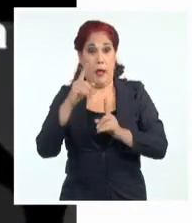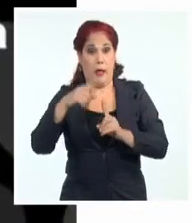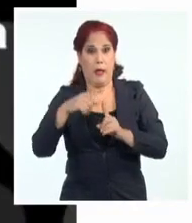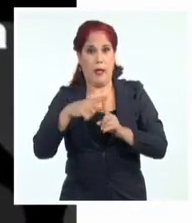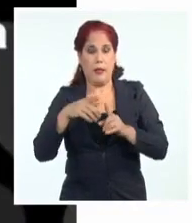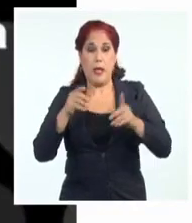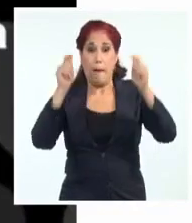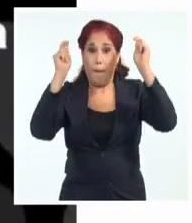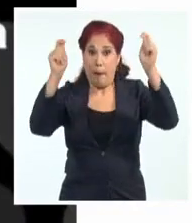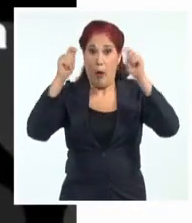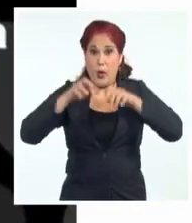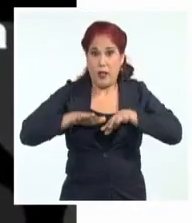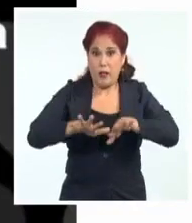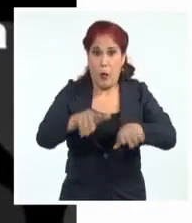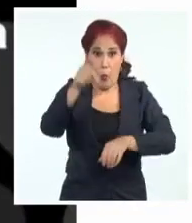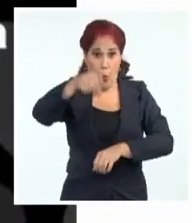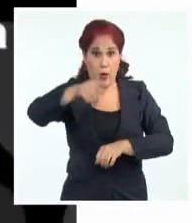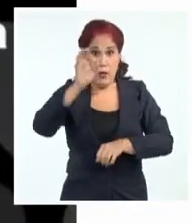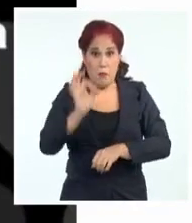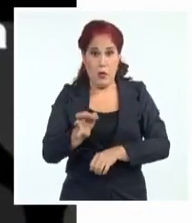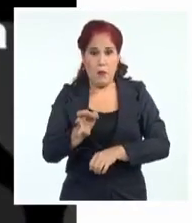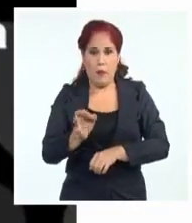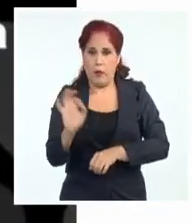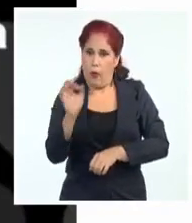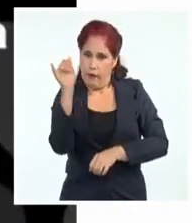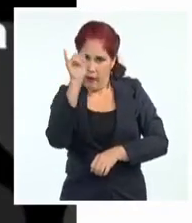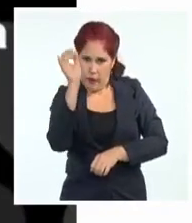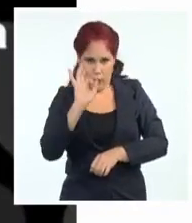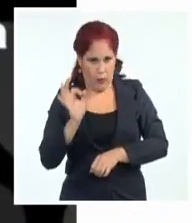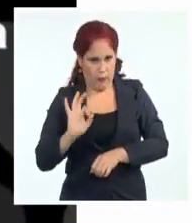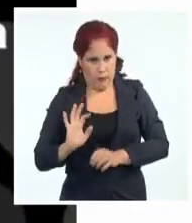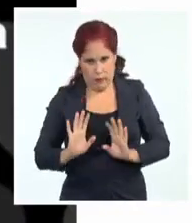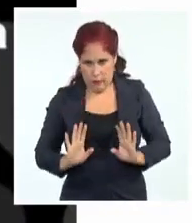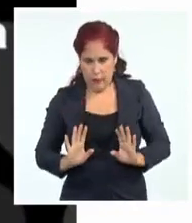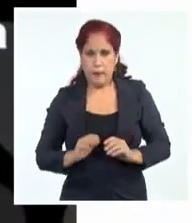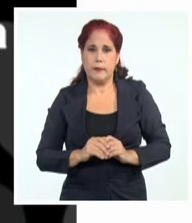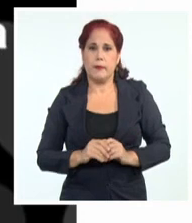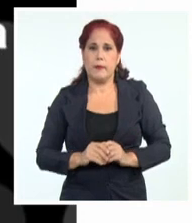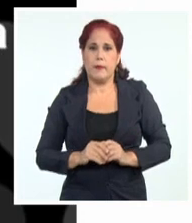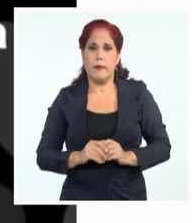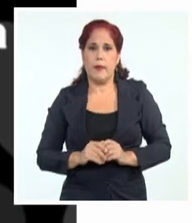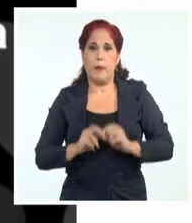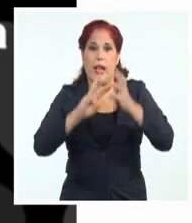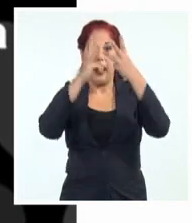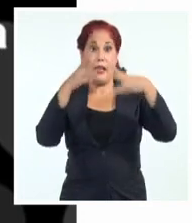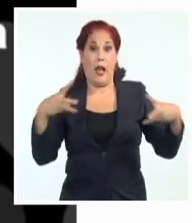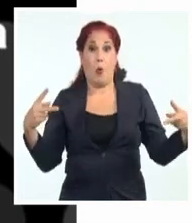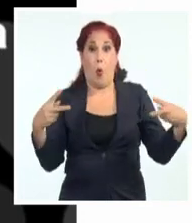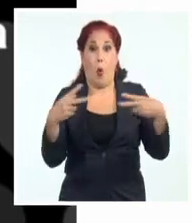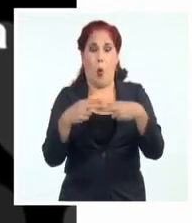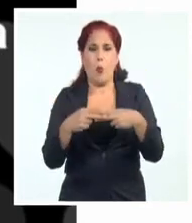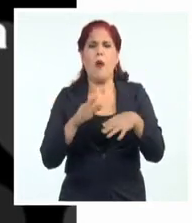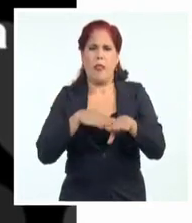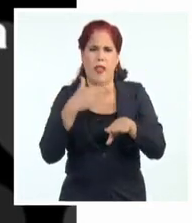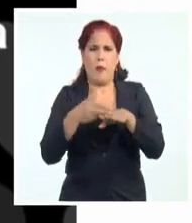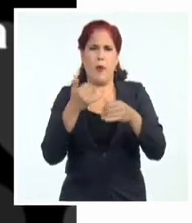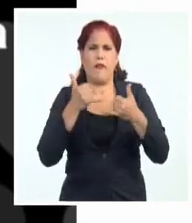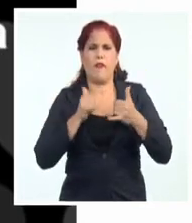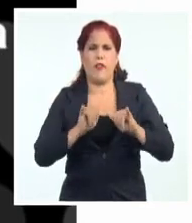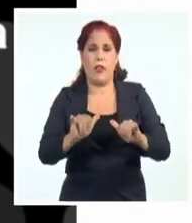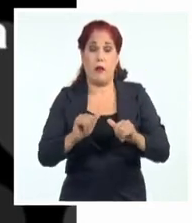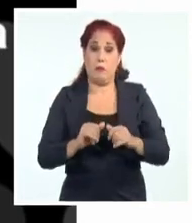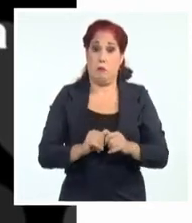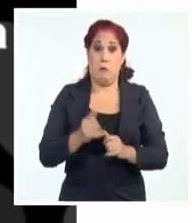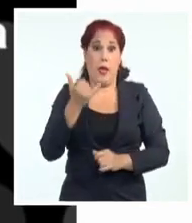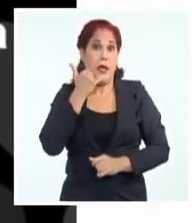la gente de Cárdenas hoy. Todavía no hay video, ¿eh? Pues le quitaron el internet, ya saldrán los videos después. Me